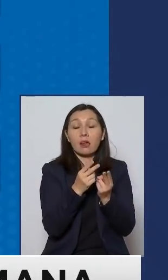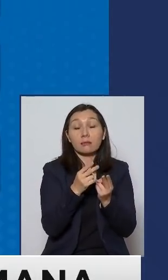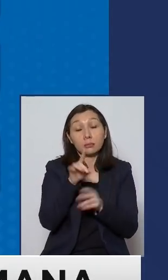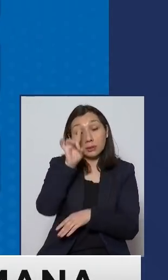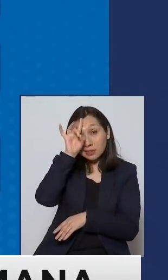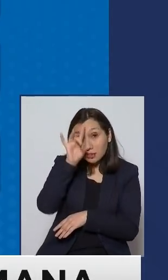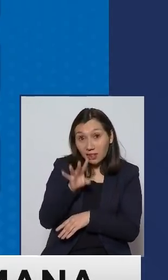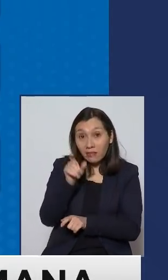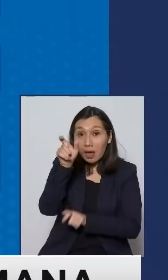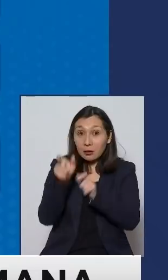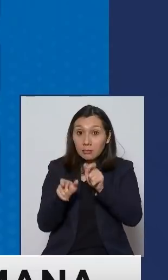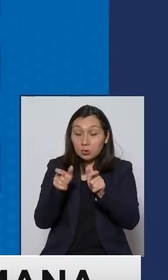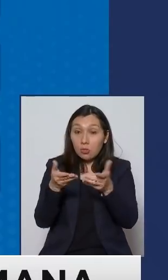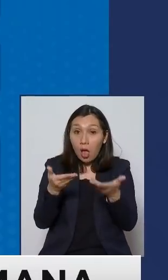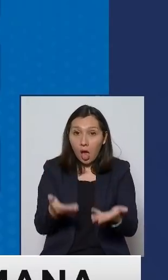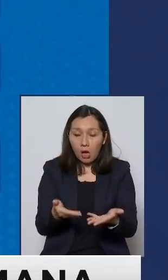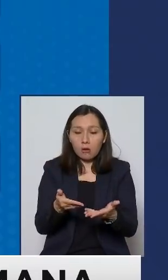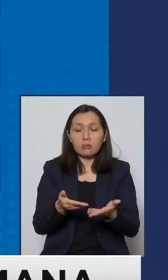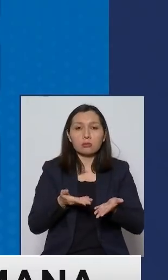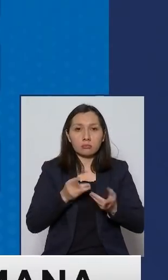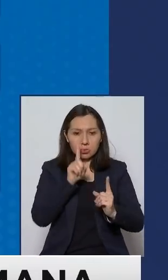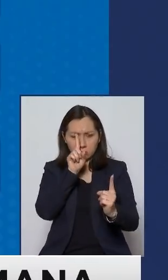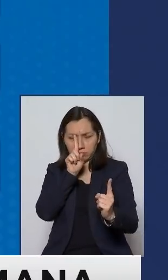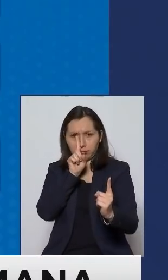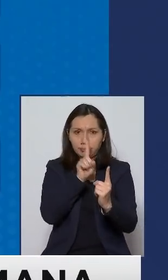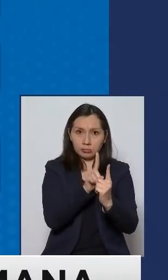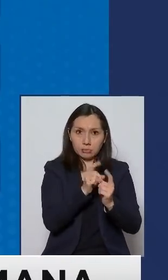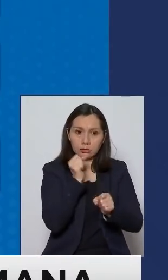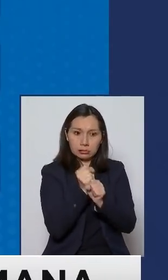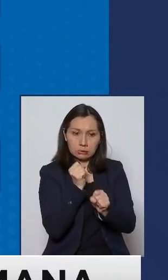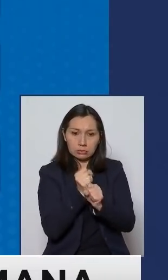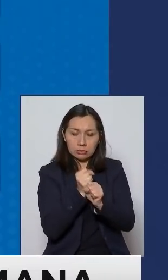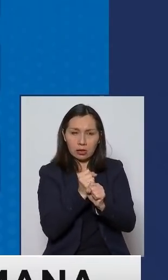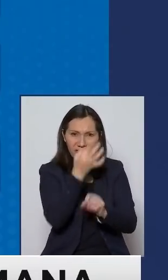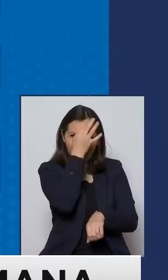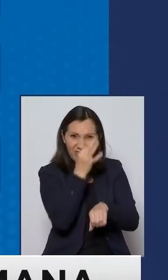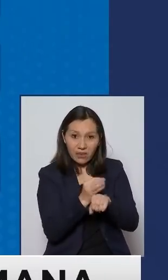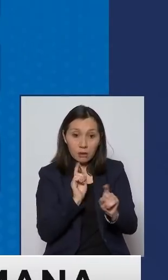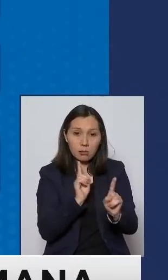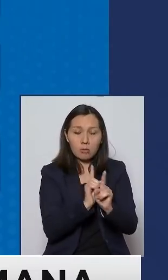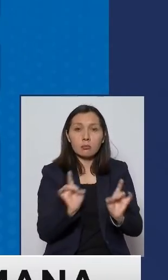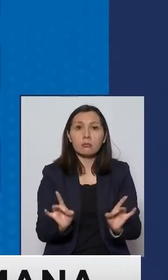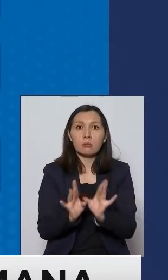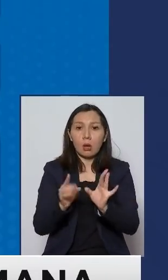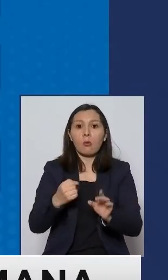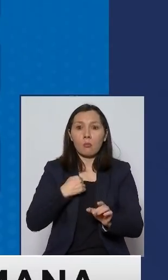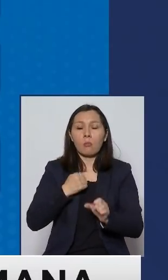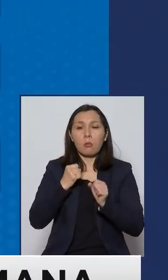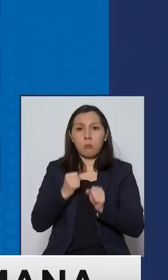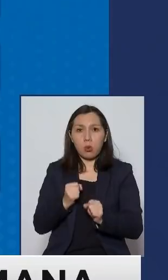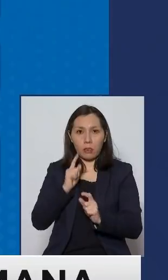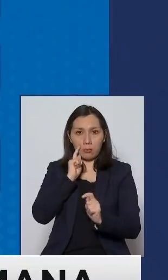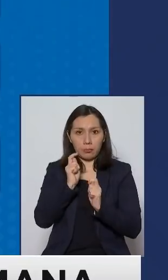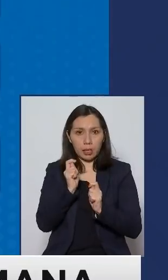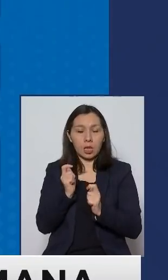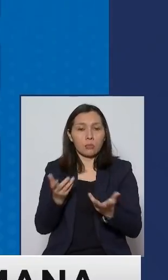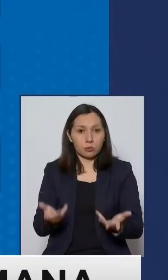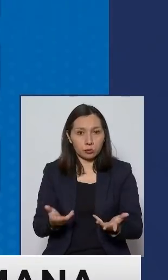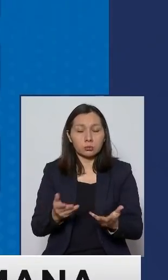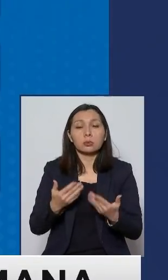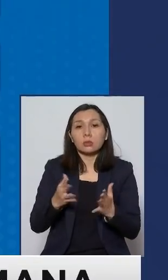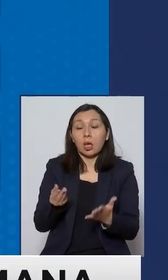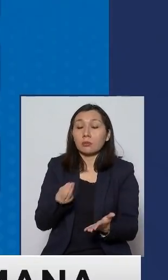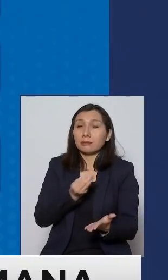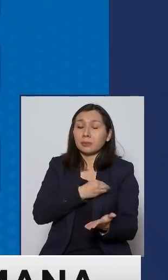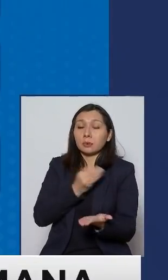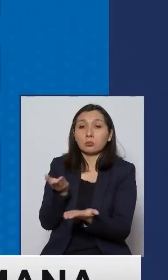que están atendiendo directamente a los pacientes enfrentan riesgos adicionales hemos tenido que lamentar ya la